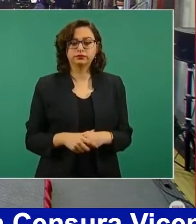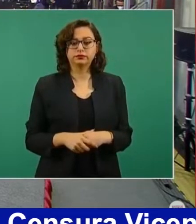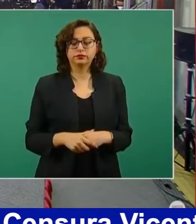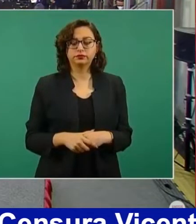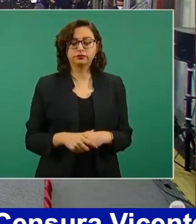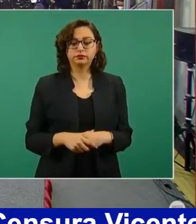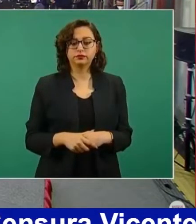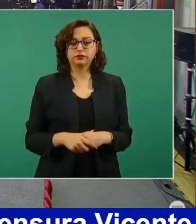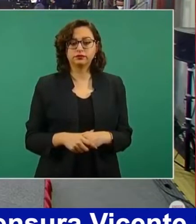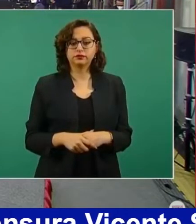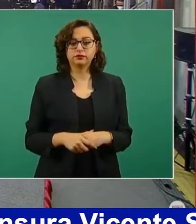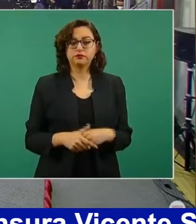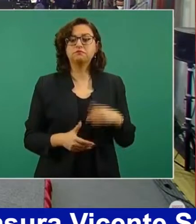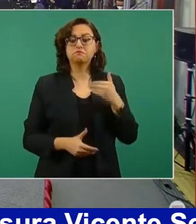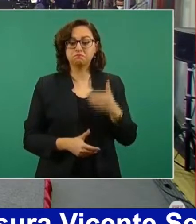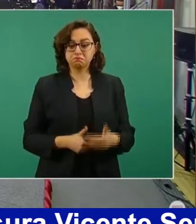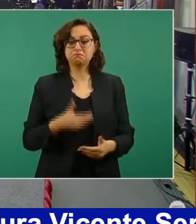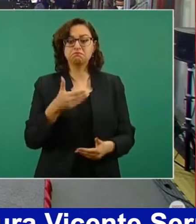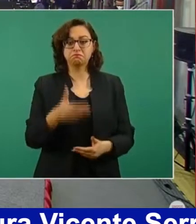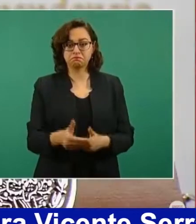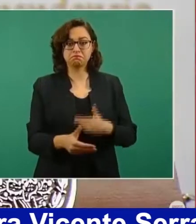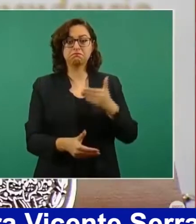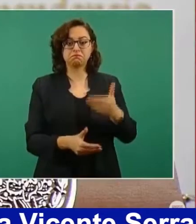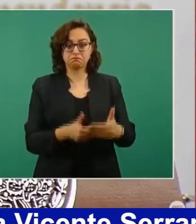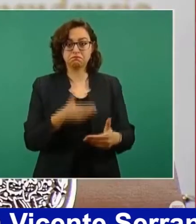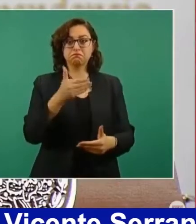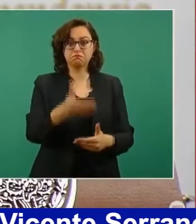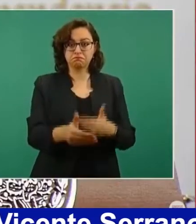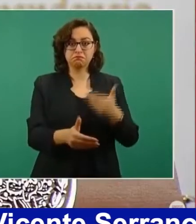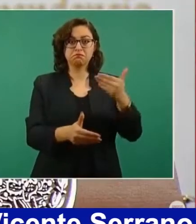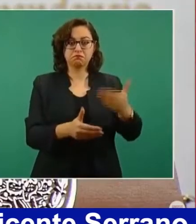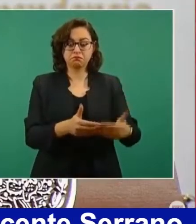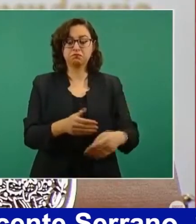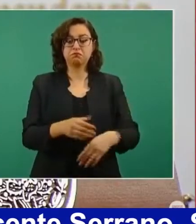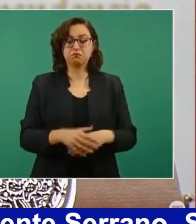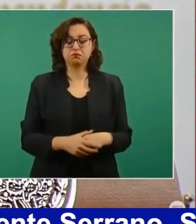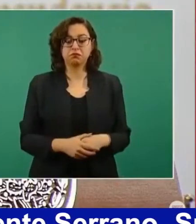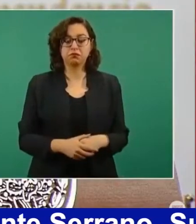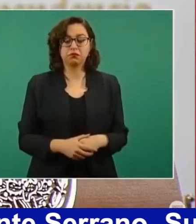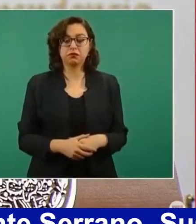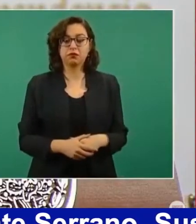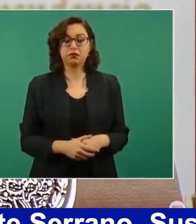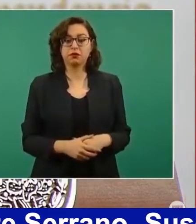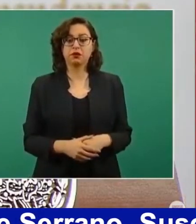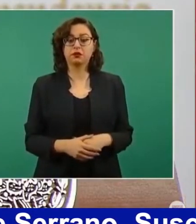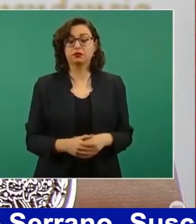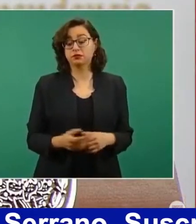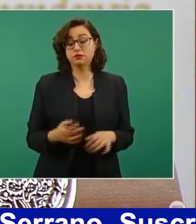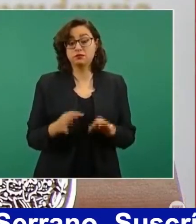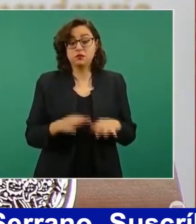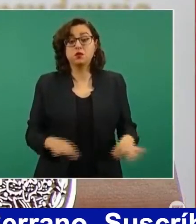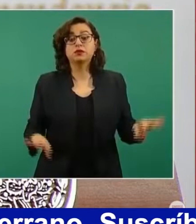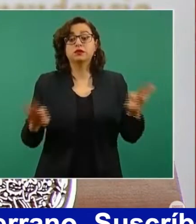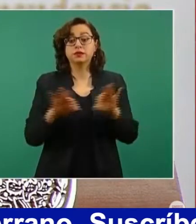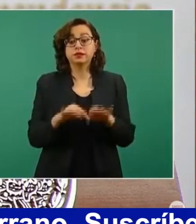avanzando. Lo importante es la perseverancia,